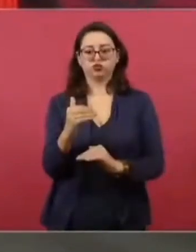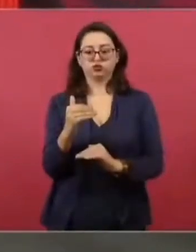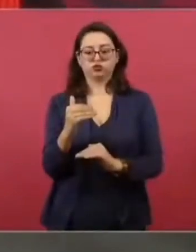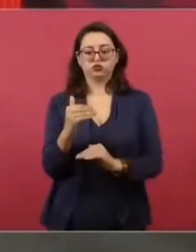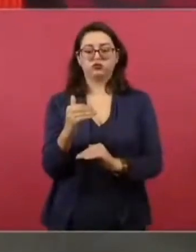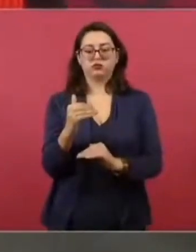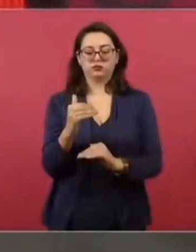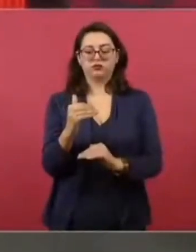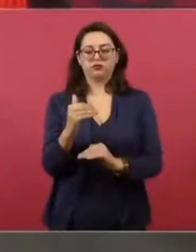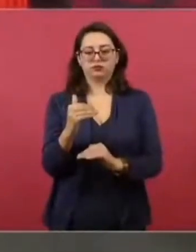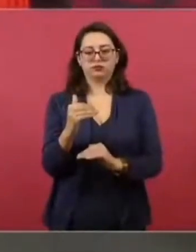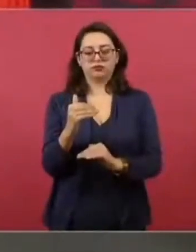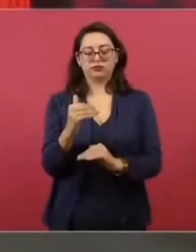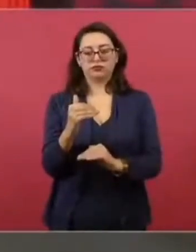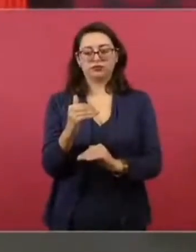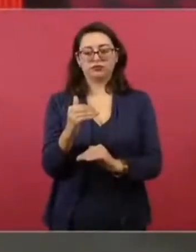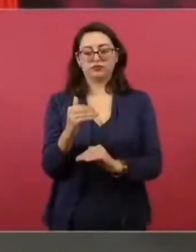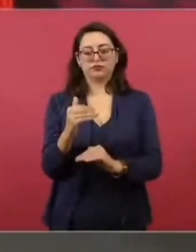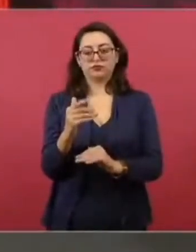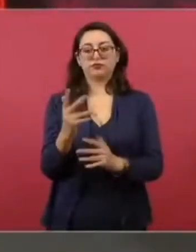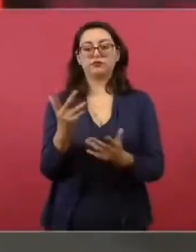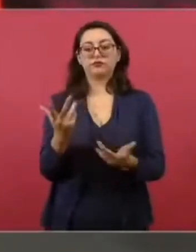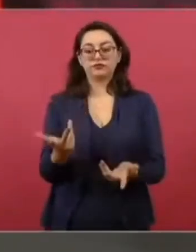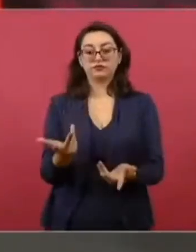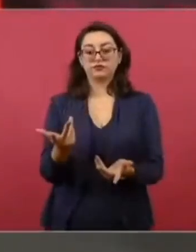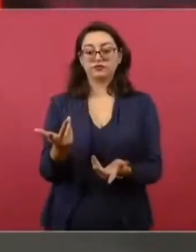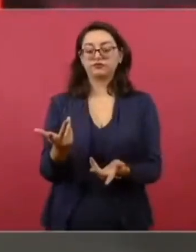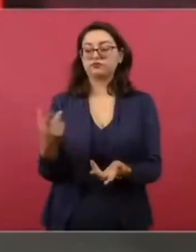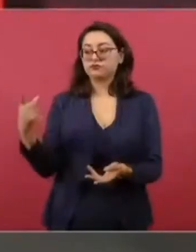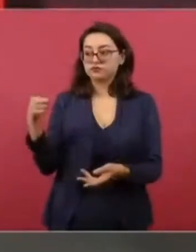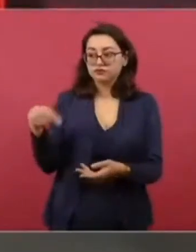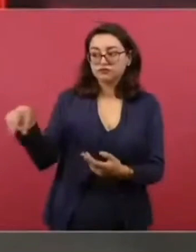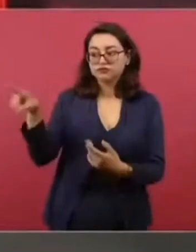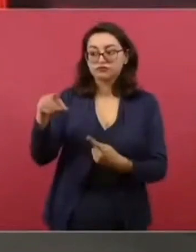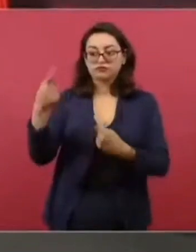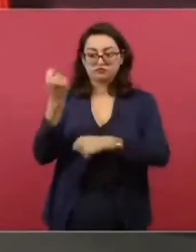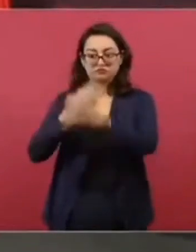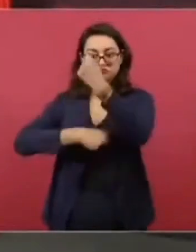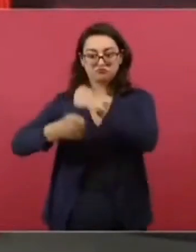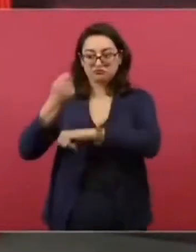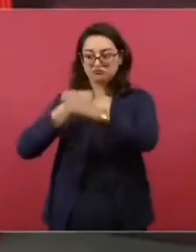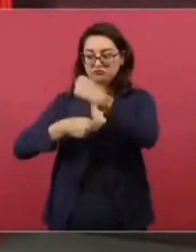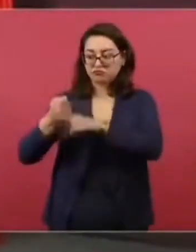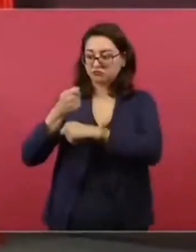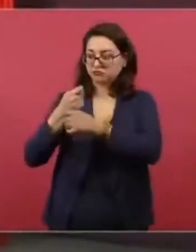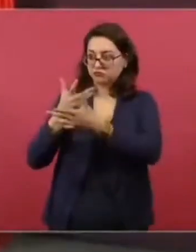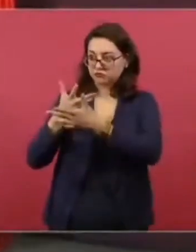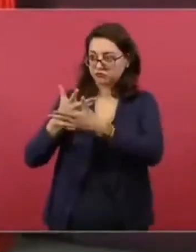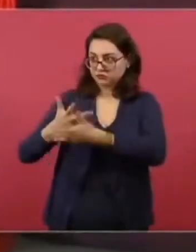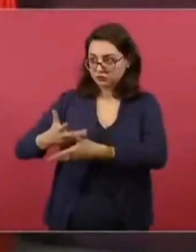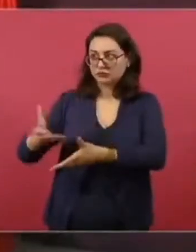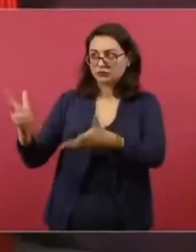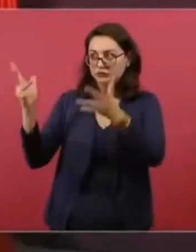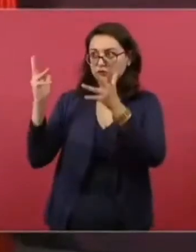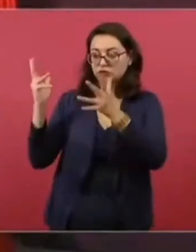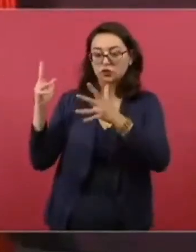Definimos eso. Y quien gana hoy, en primer lugar, pero así están